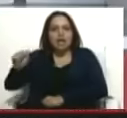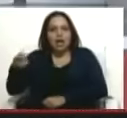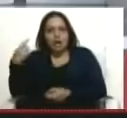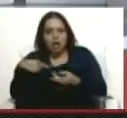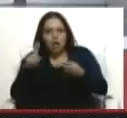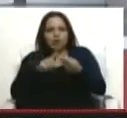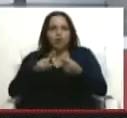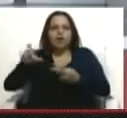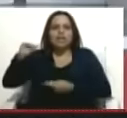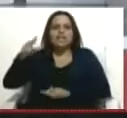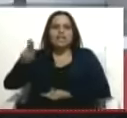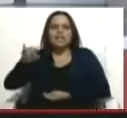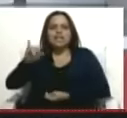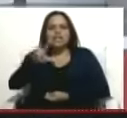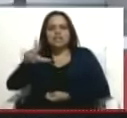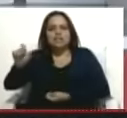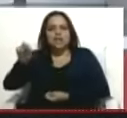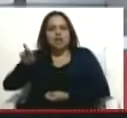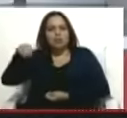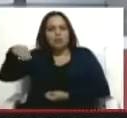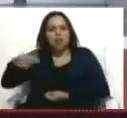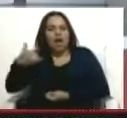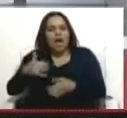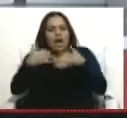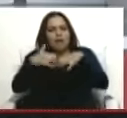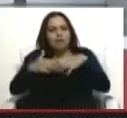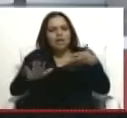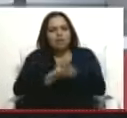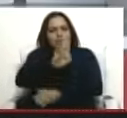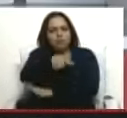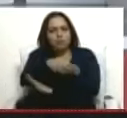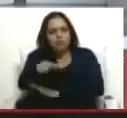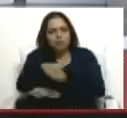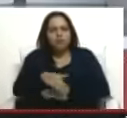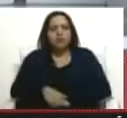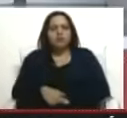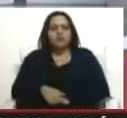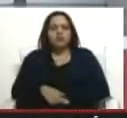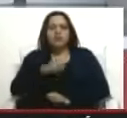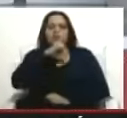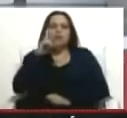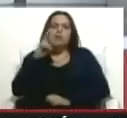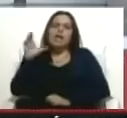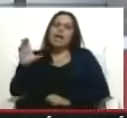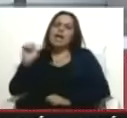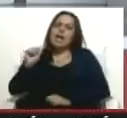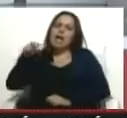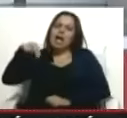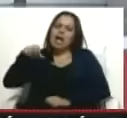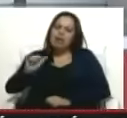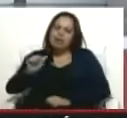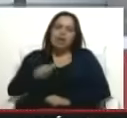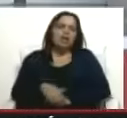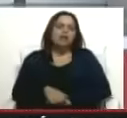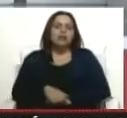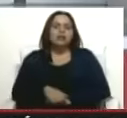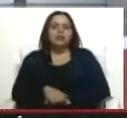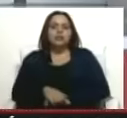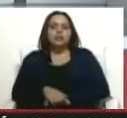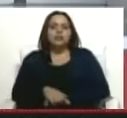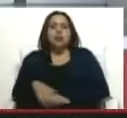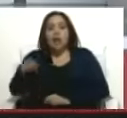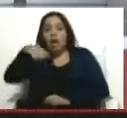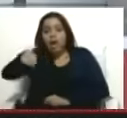empresa productora, se llama Cana Productor, producción, algo así. Sí, y ellos